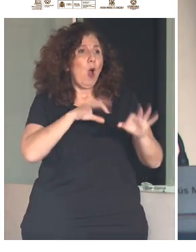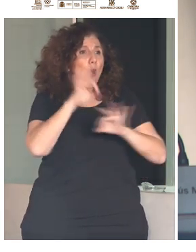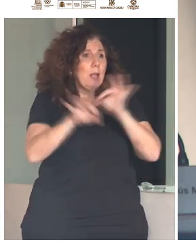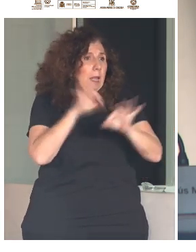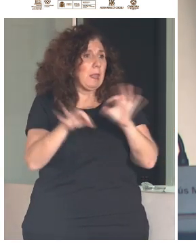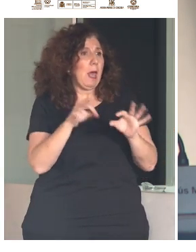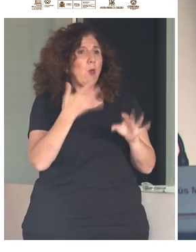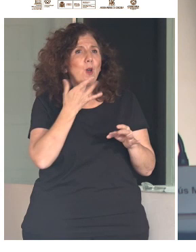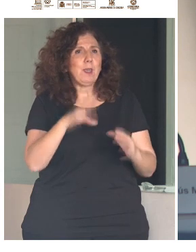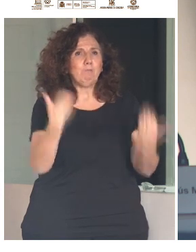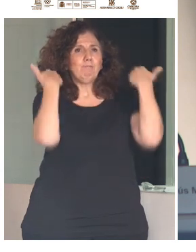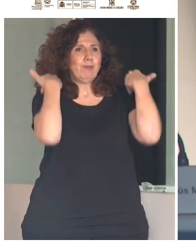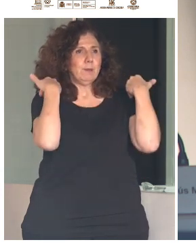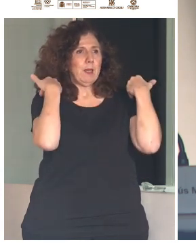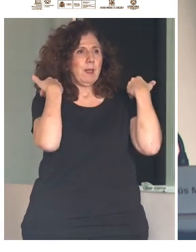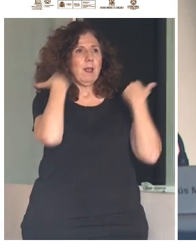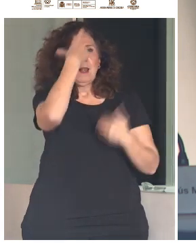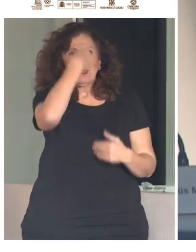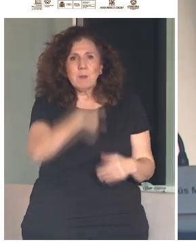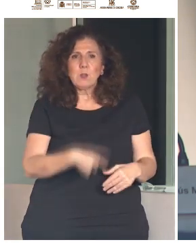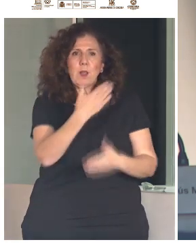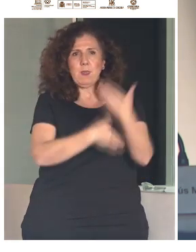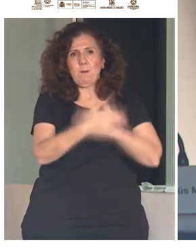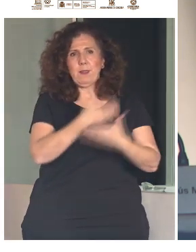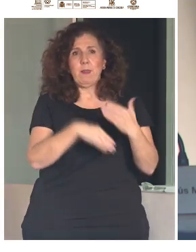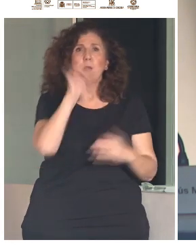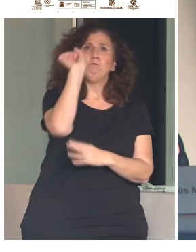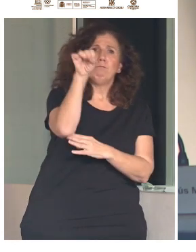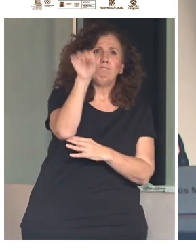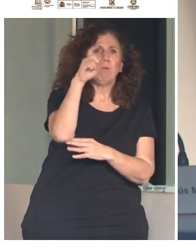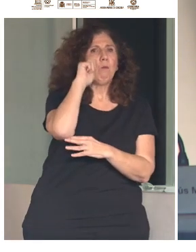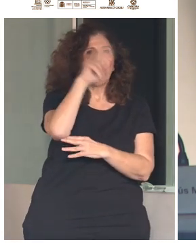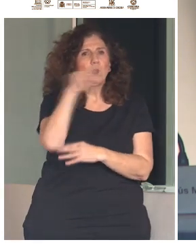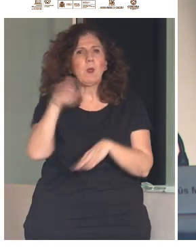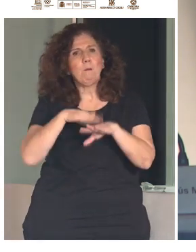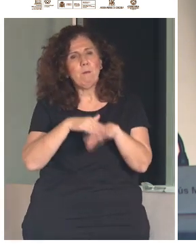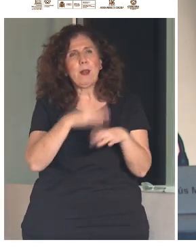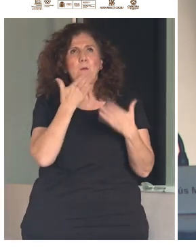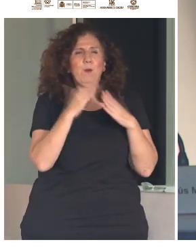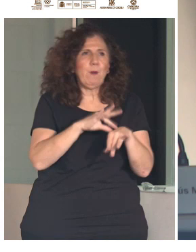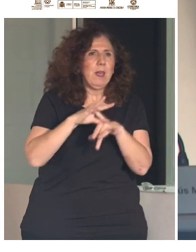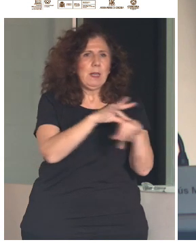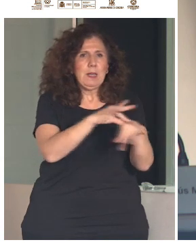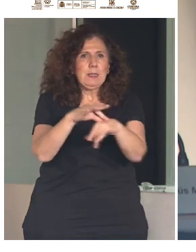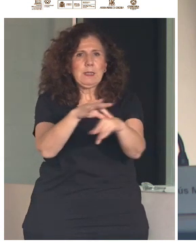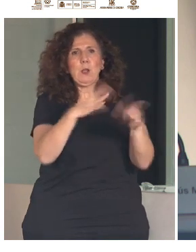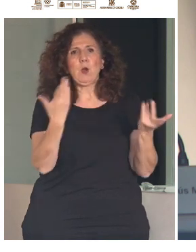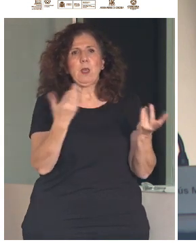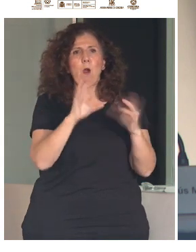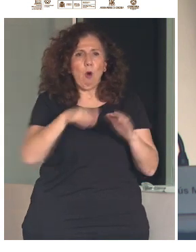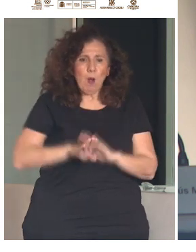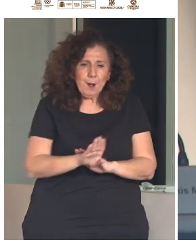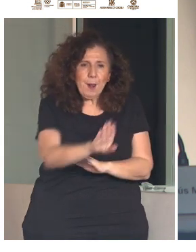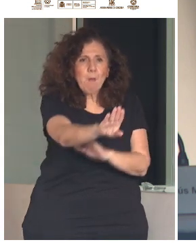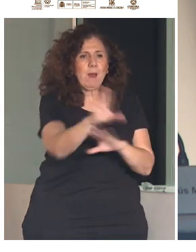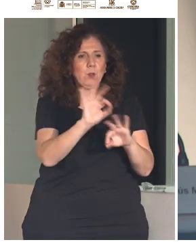ellas las que han llamado a las puertas de los museos para que pusieran signovías, bucles magnéticos, rampas, o para que el